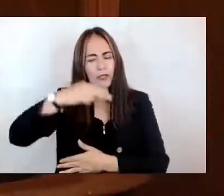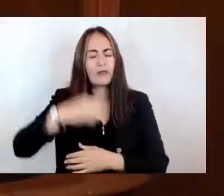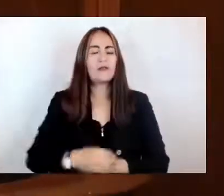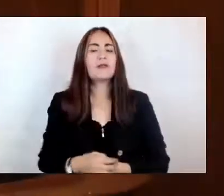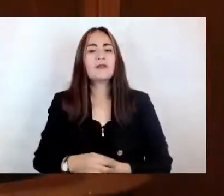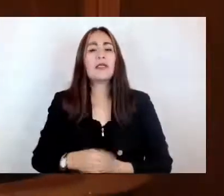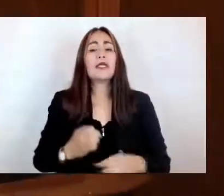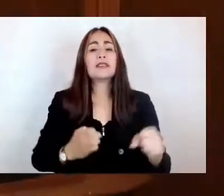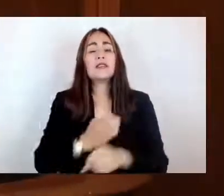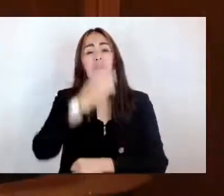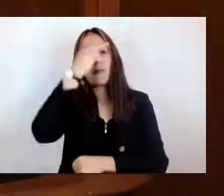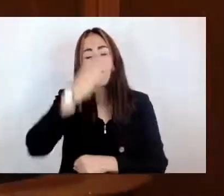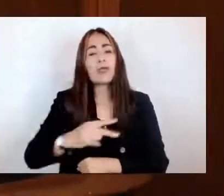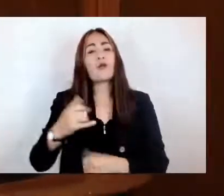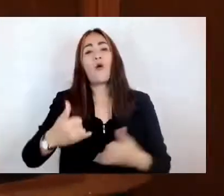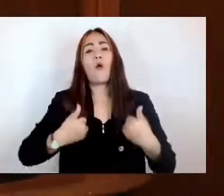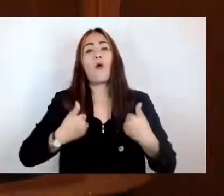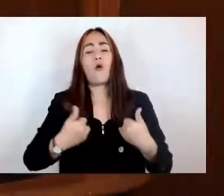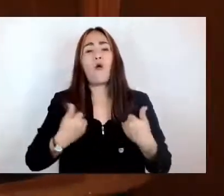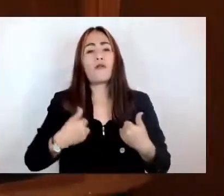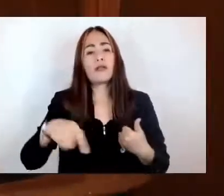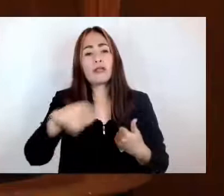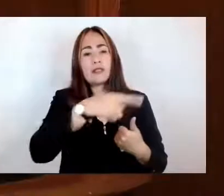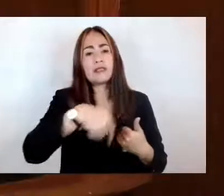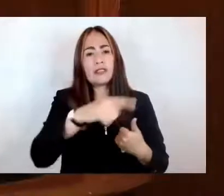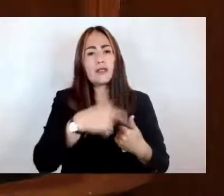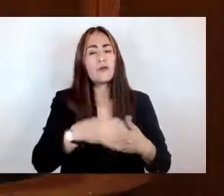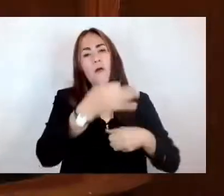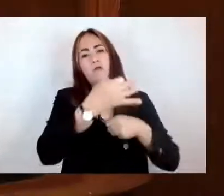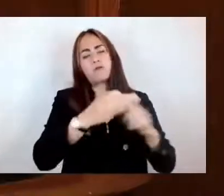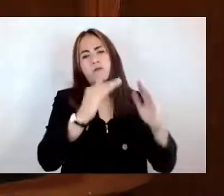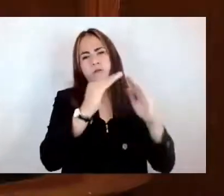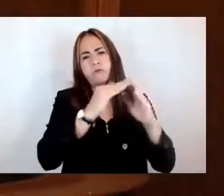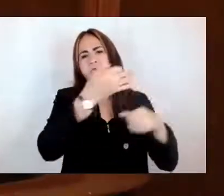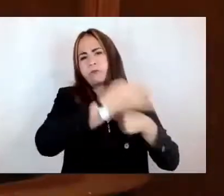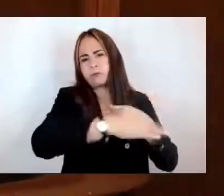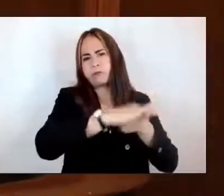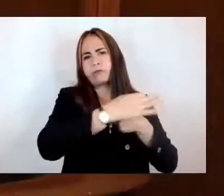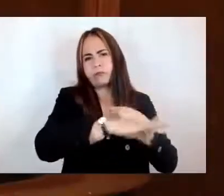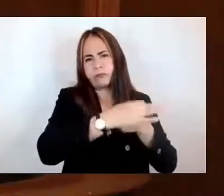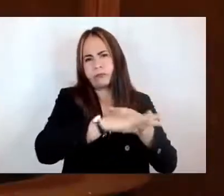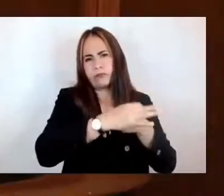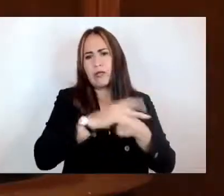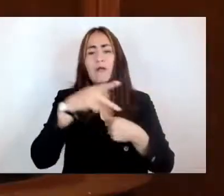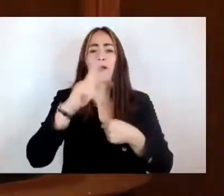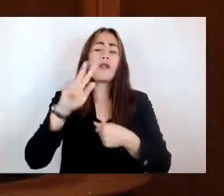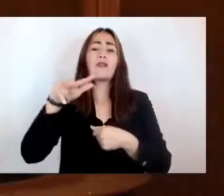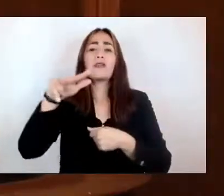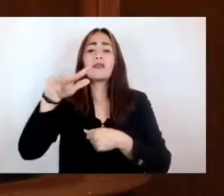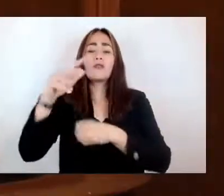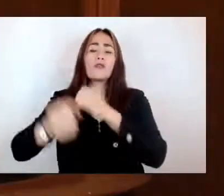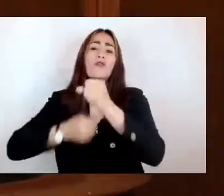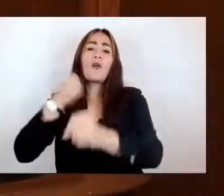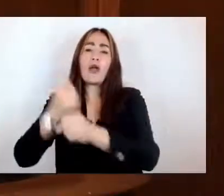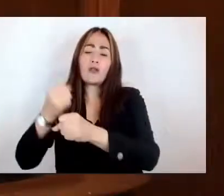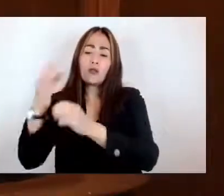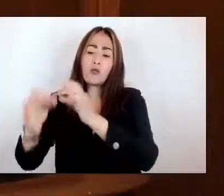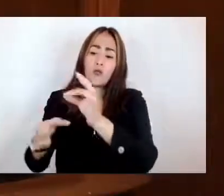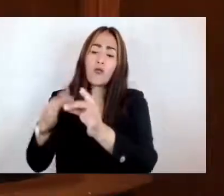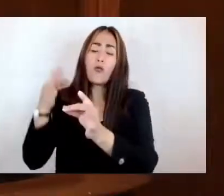de México los jóvenes se encuentran en acogimiento residencial y que cumplen la mayoría de edad, tienen la posibilidad